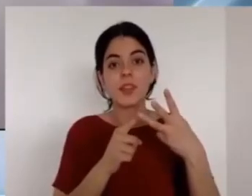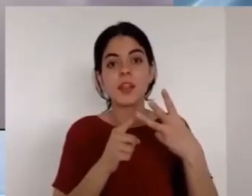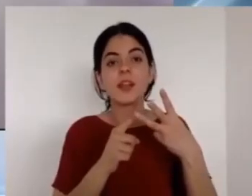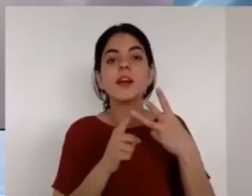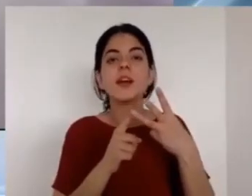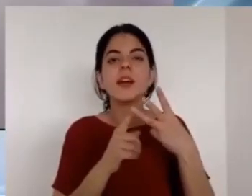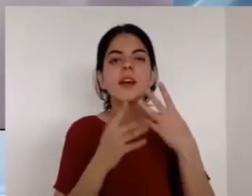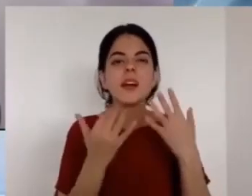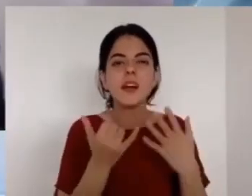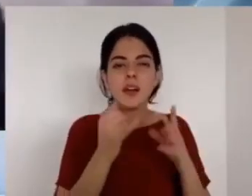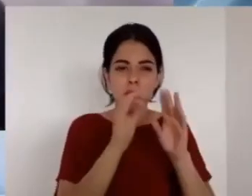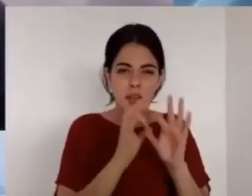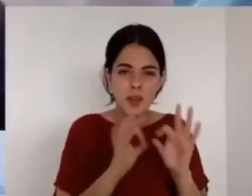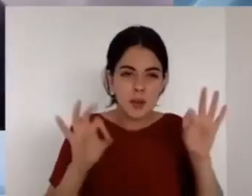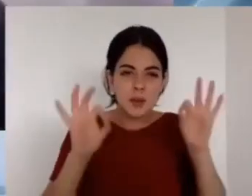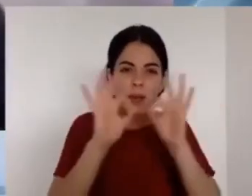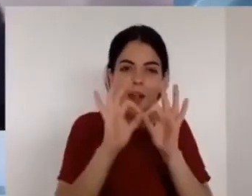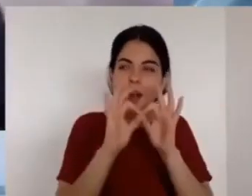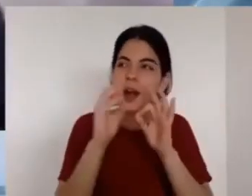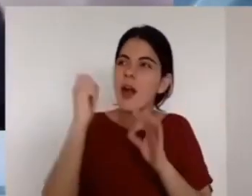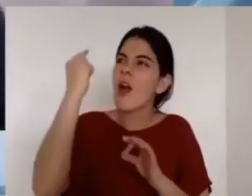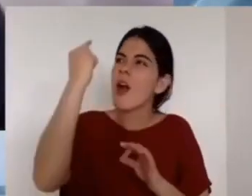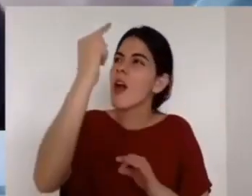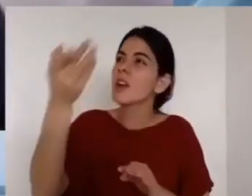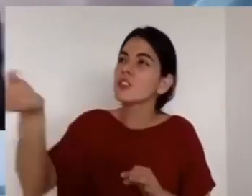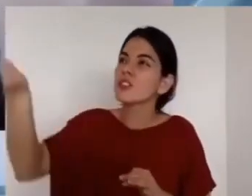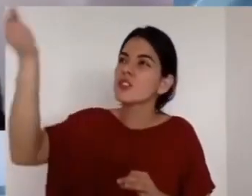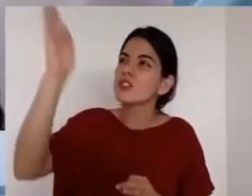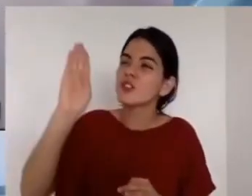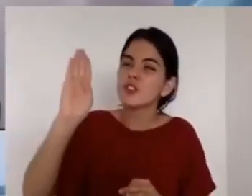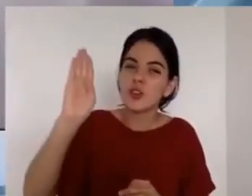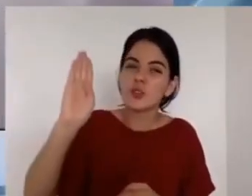lo que estaba diciendo es te quiero a ti